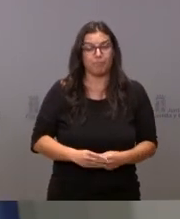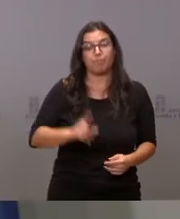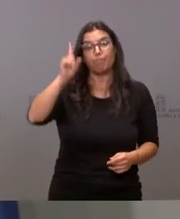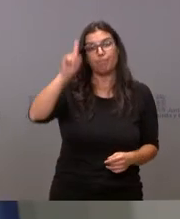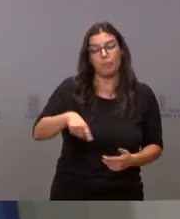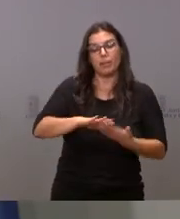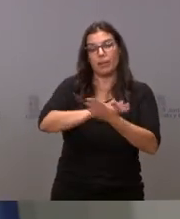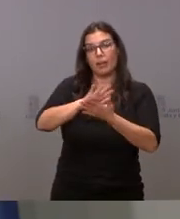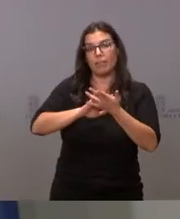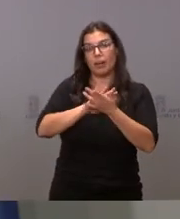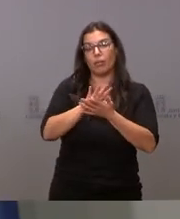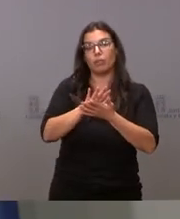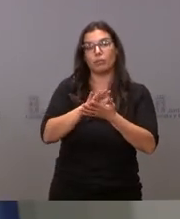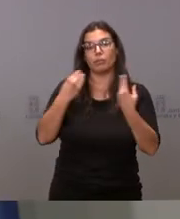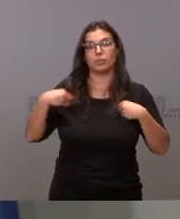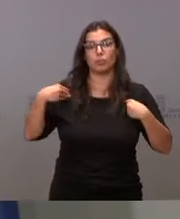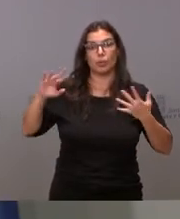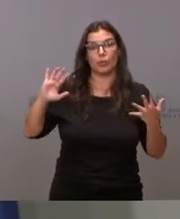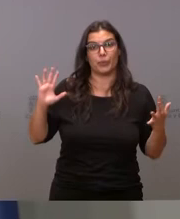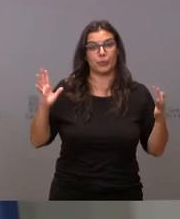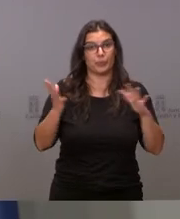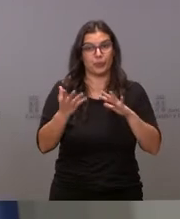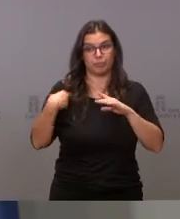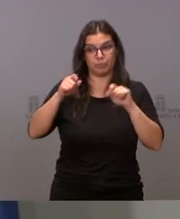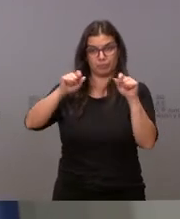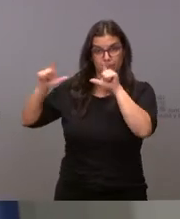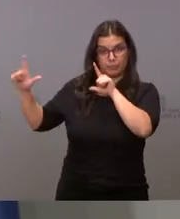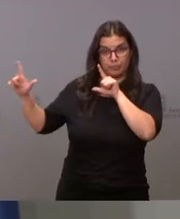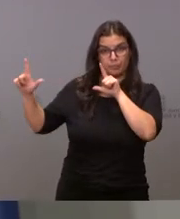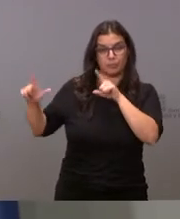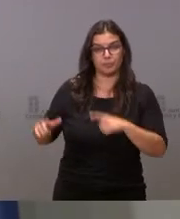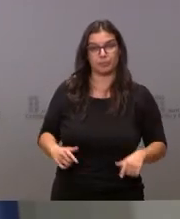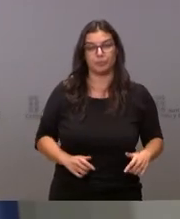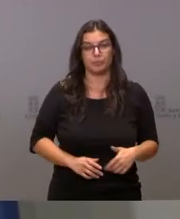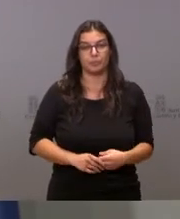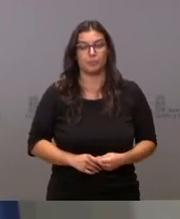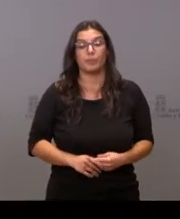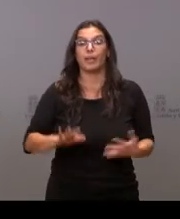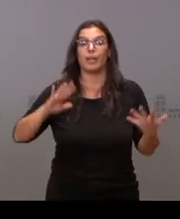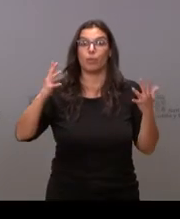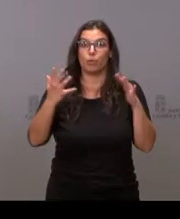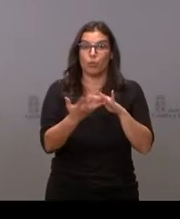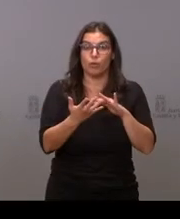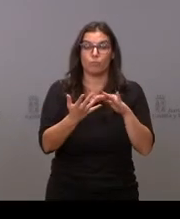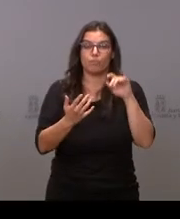comentado la evolución, y no importa ponerme esta diapositiva, la evolución